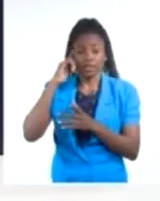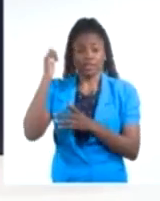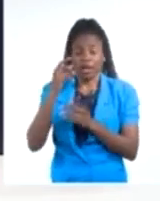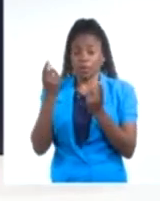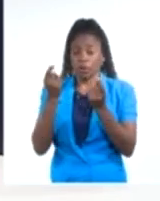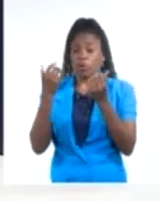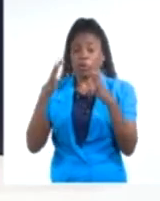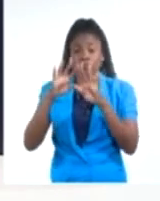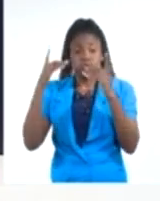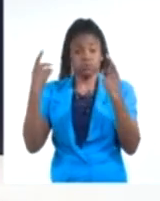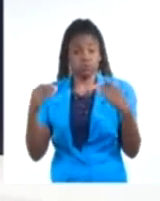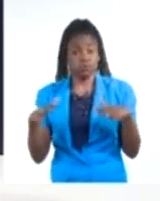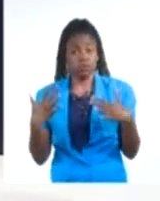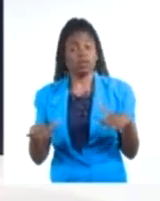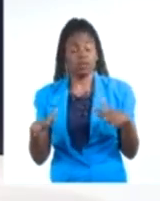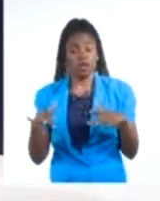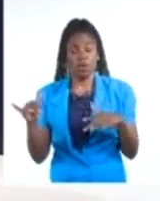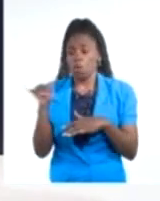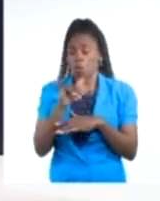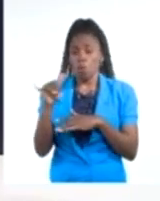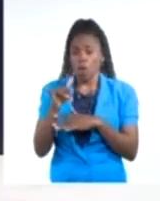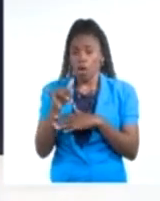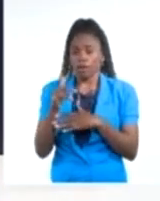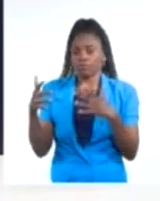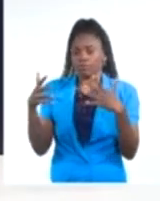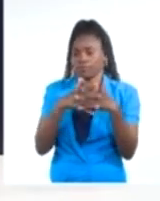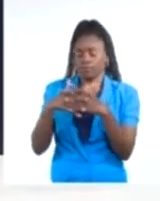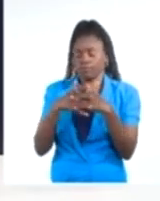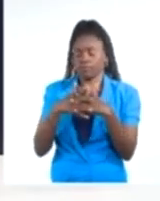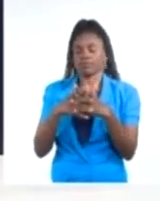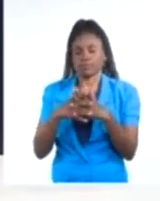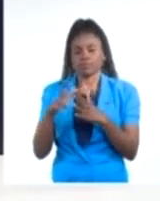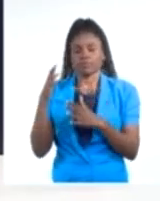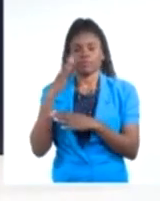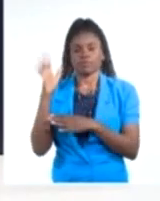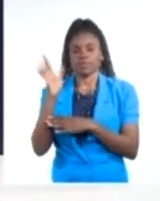y acorde también con sus alianzas. Así me despido, nos vemos el próximo domingo.